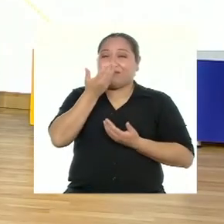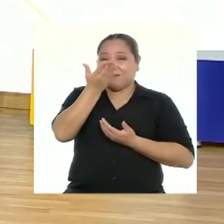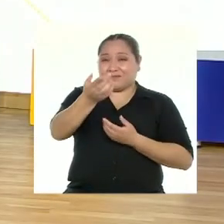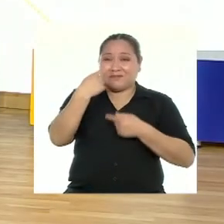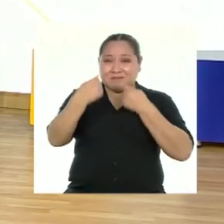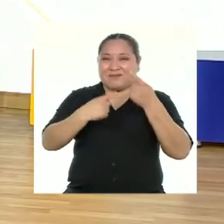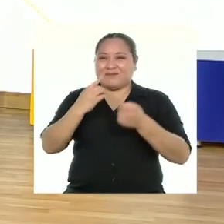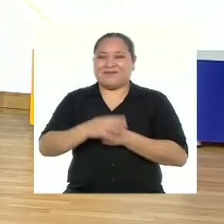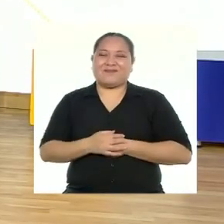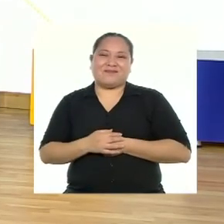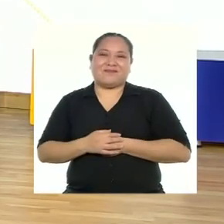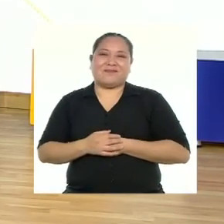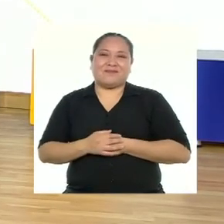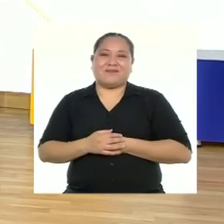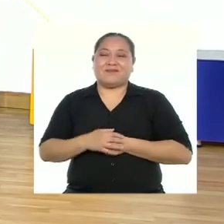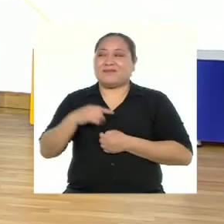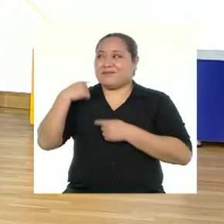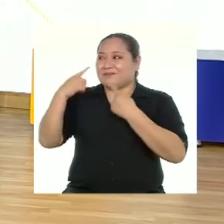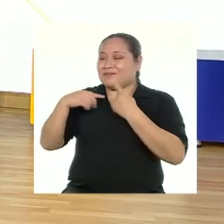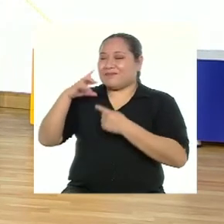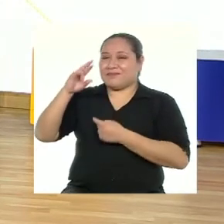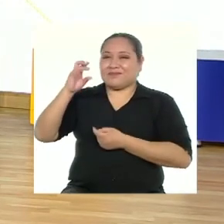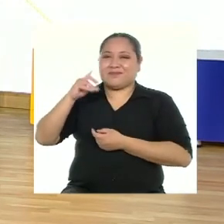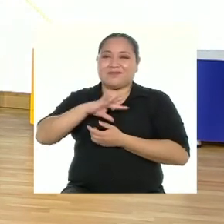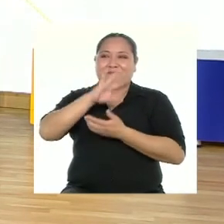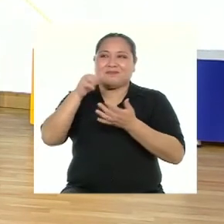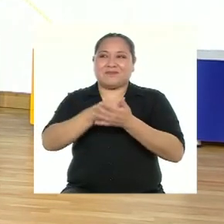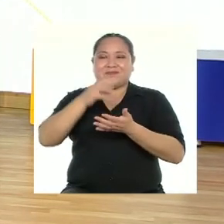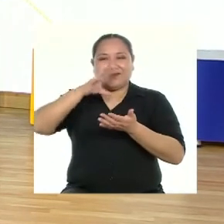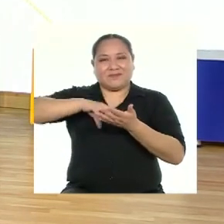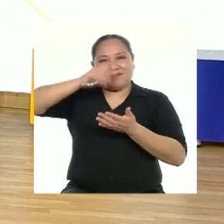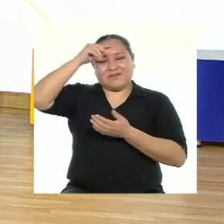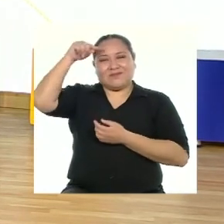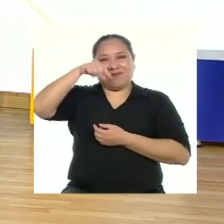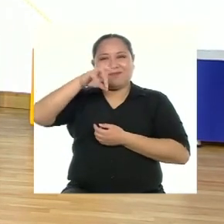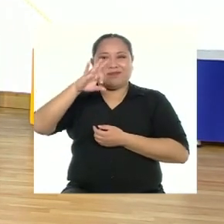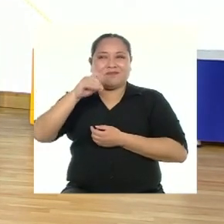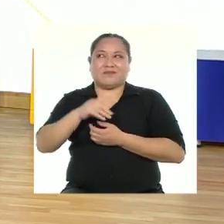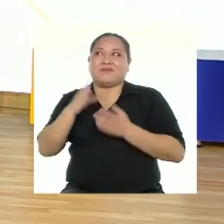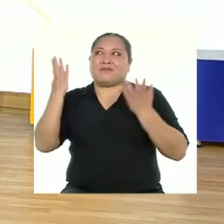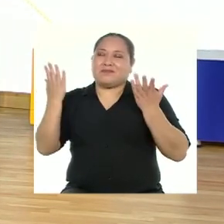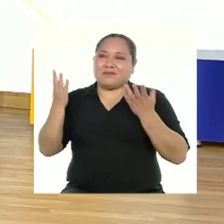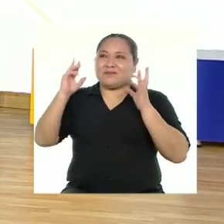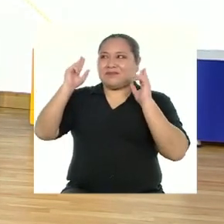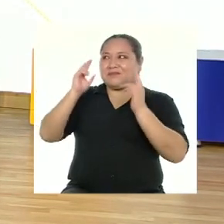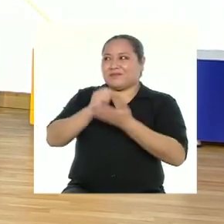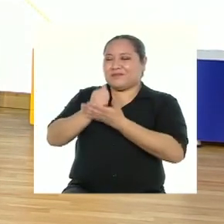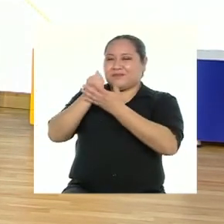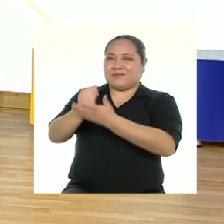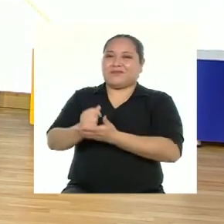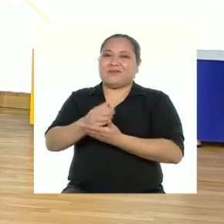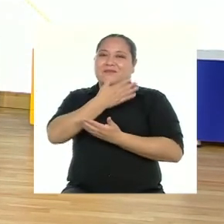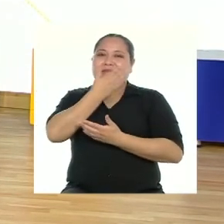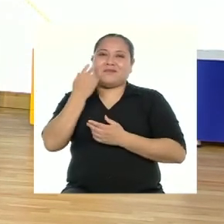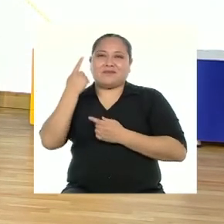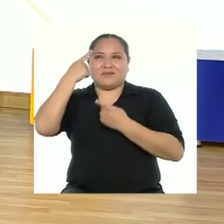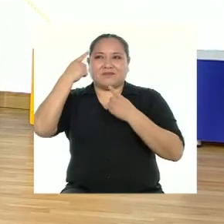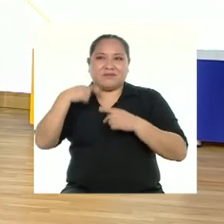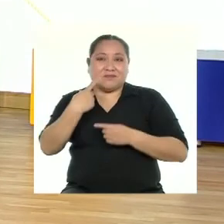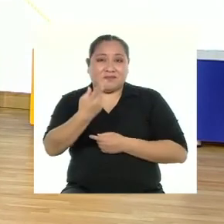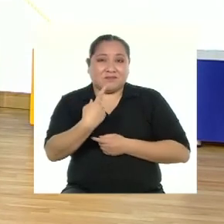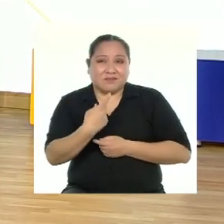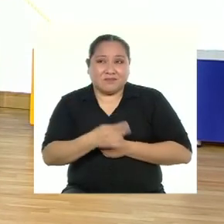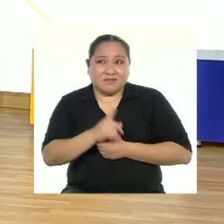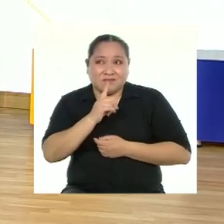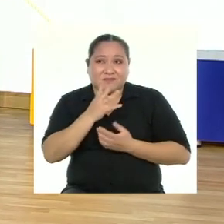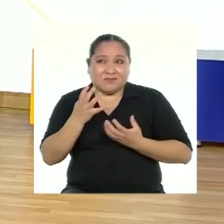Ahora sí me voy a contarle a Rodrigo todo lo que aprendí sobre el FODA y a ver si así lo ayudo a tomar una mejor decisión aunque aquí entre nos